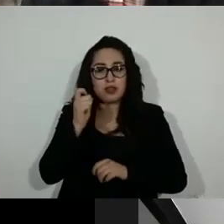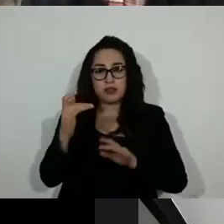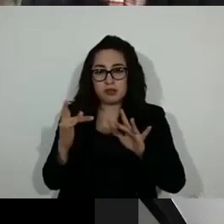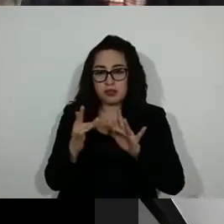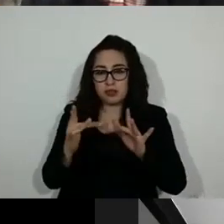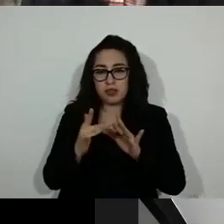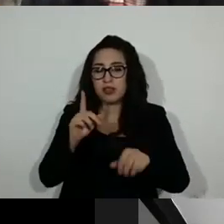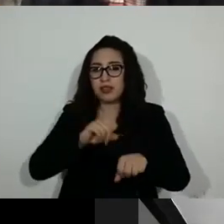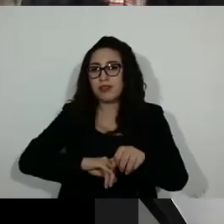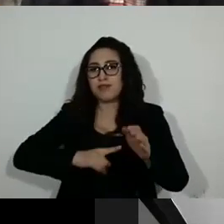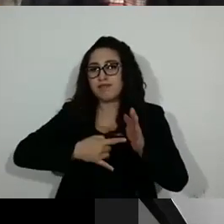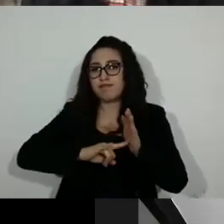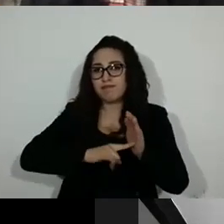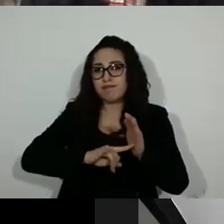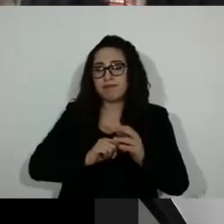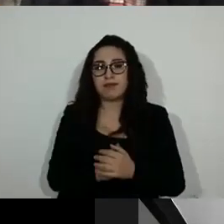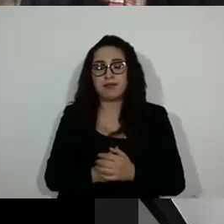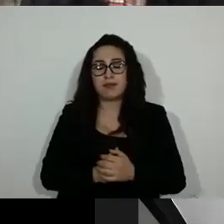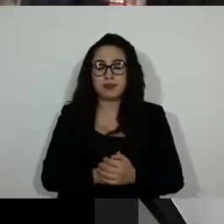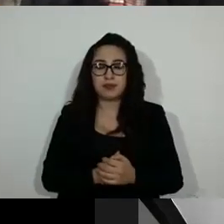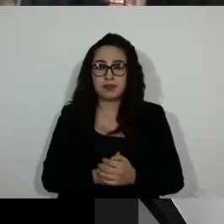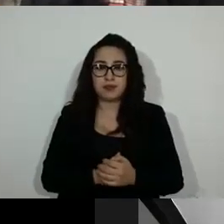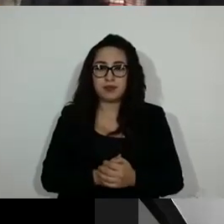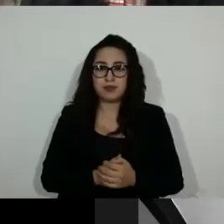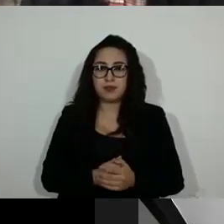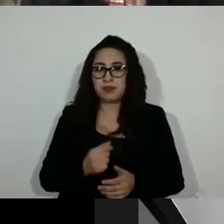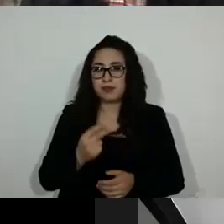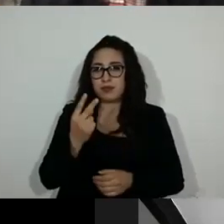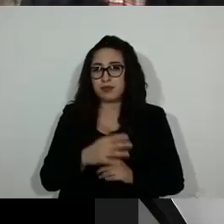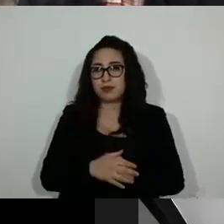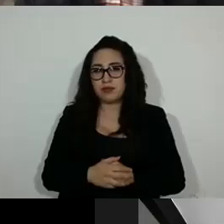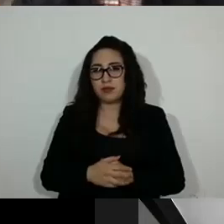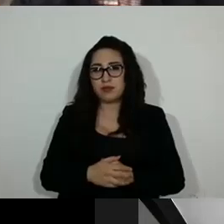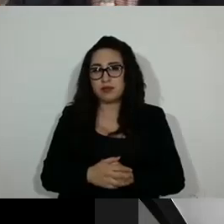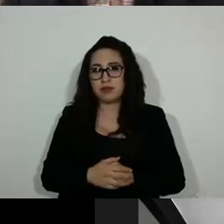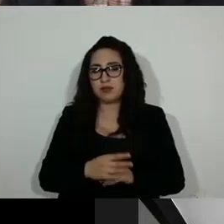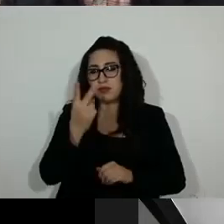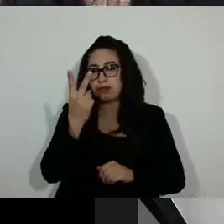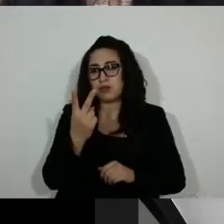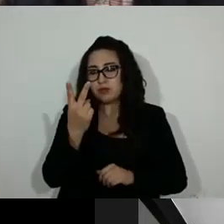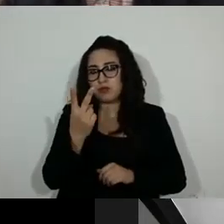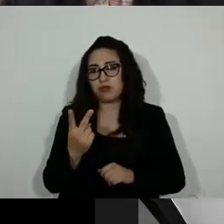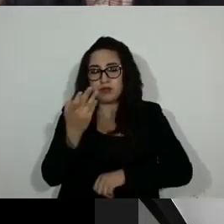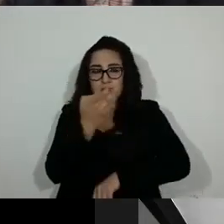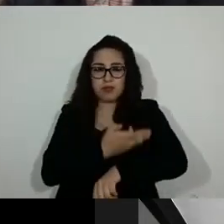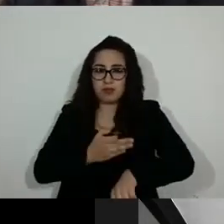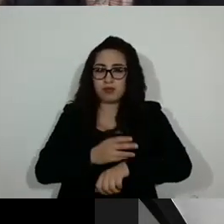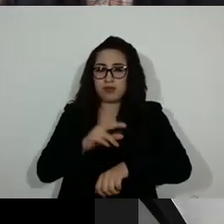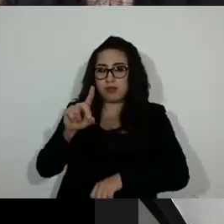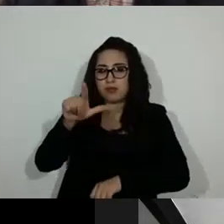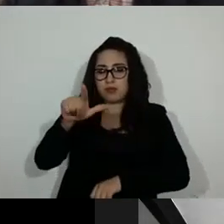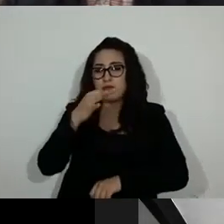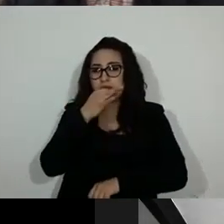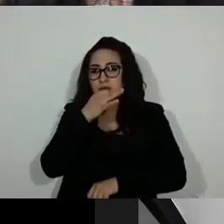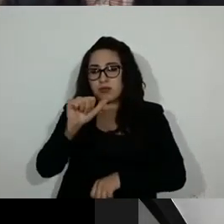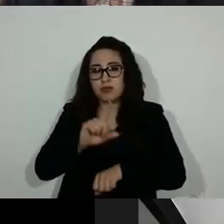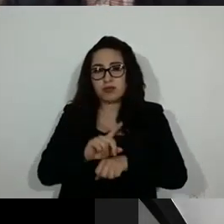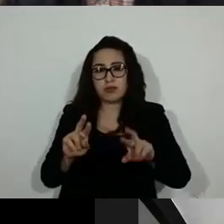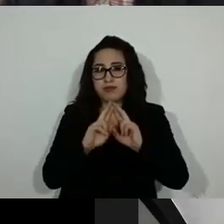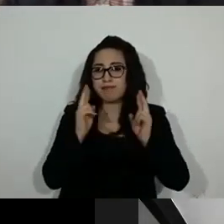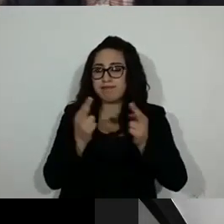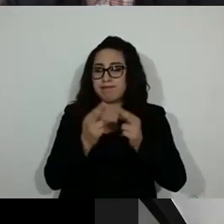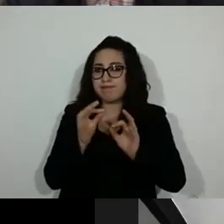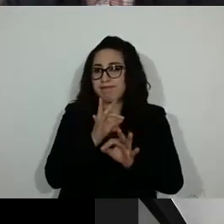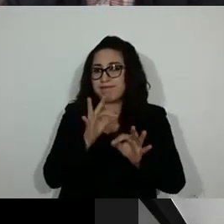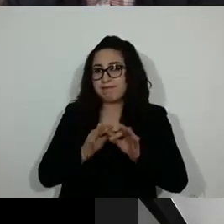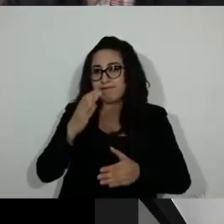Siendo las 20 para las 3 de la tarde, se levanta la sesión. Les agradezco mucho